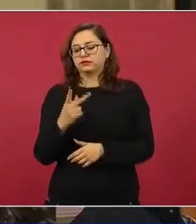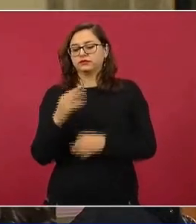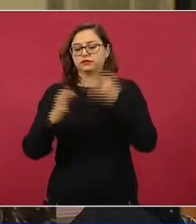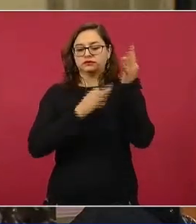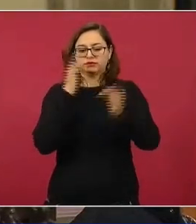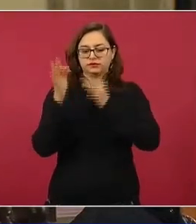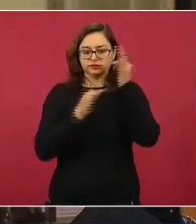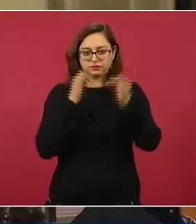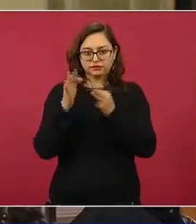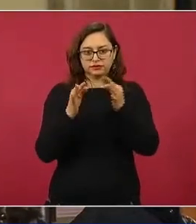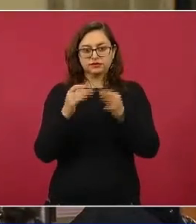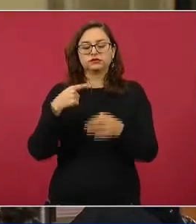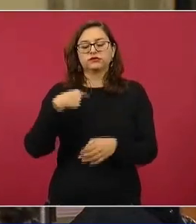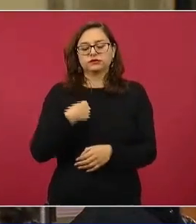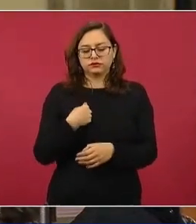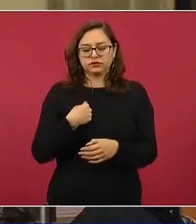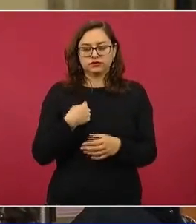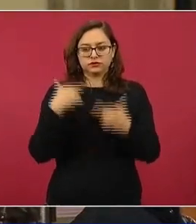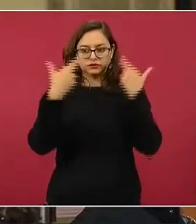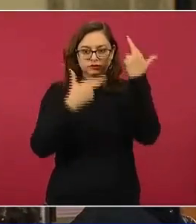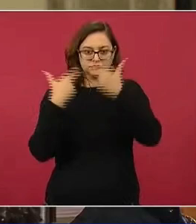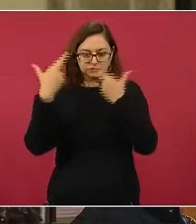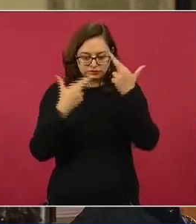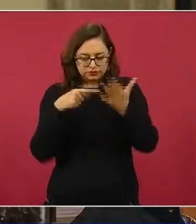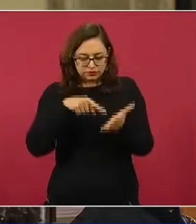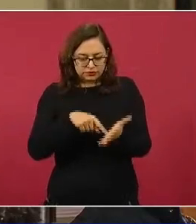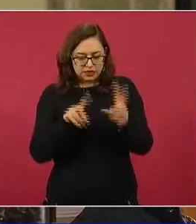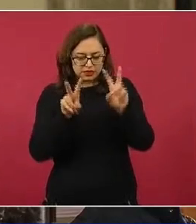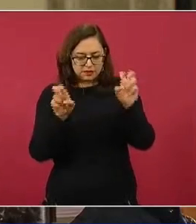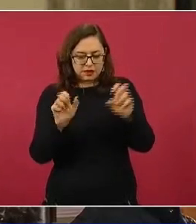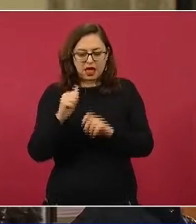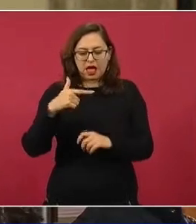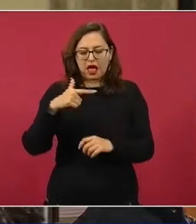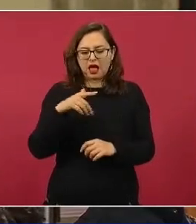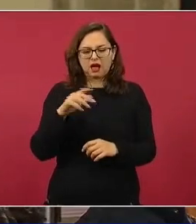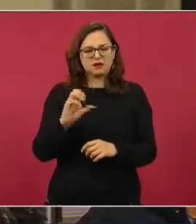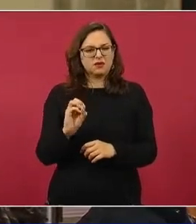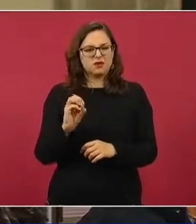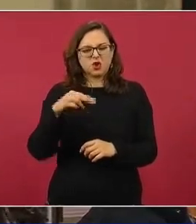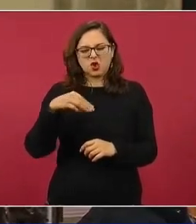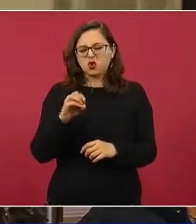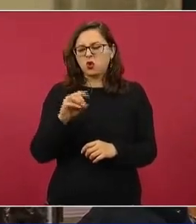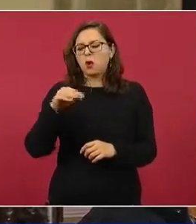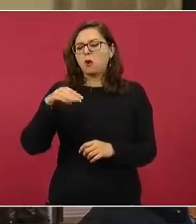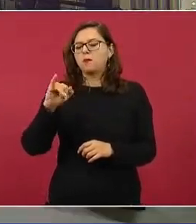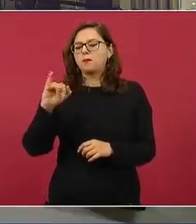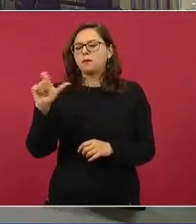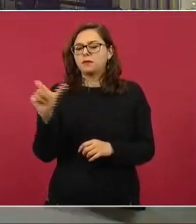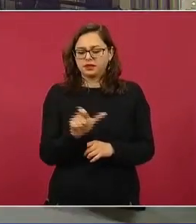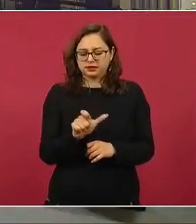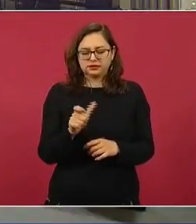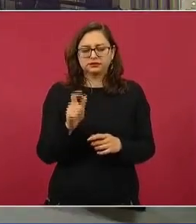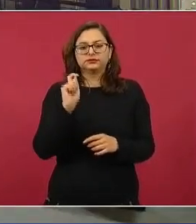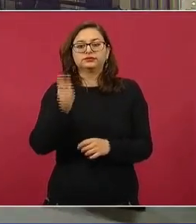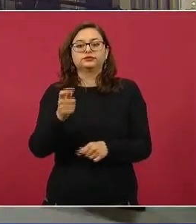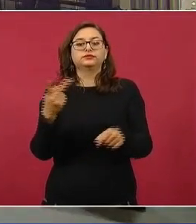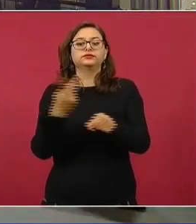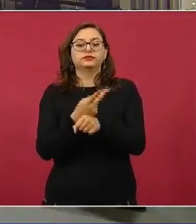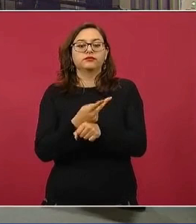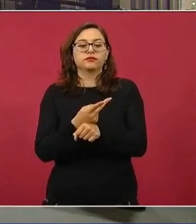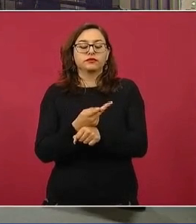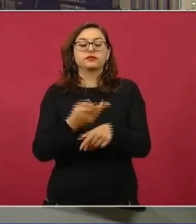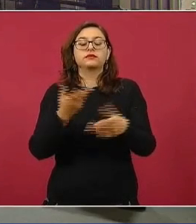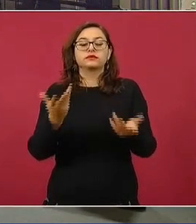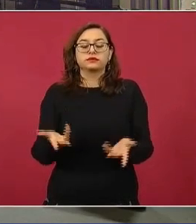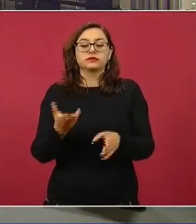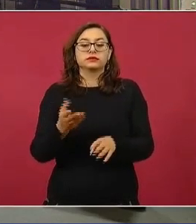esto de los Amlonomics. Y es muy interesante porque, por ejemplo, sus antecesores dejaron un rastro